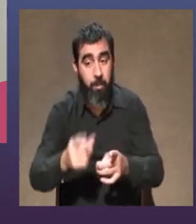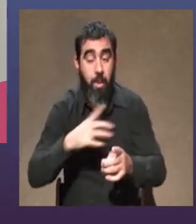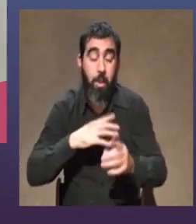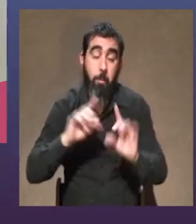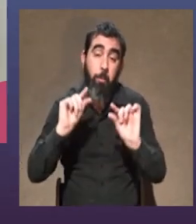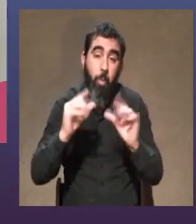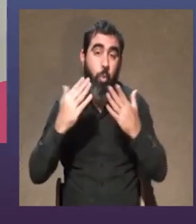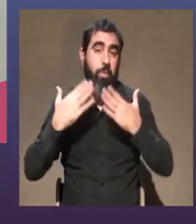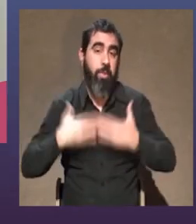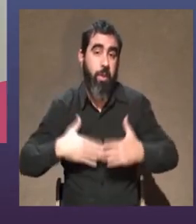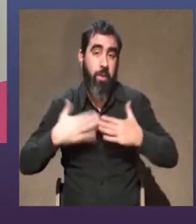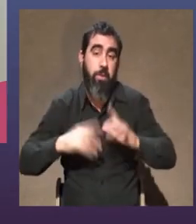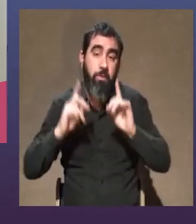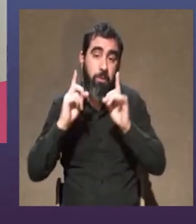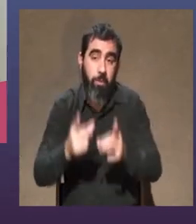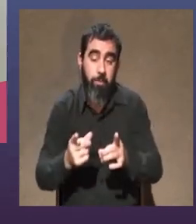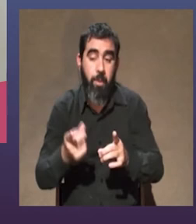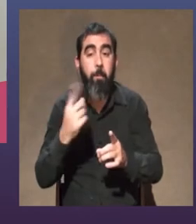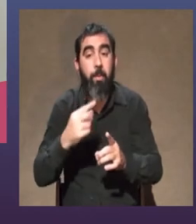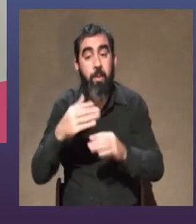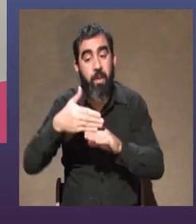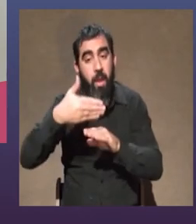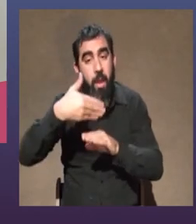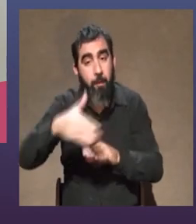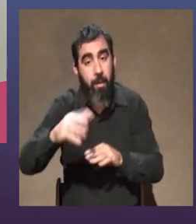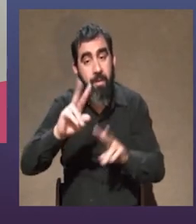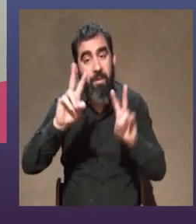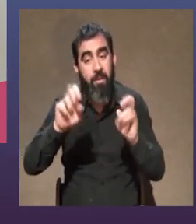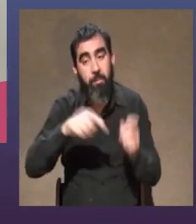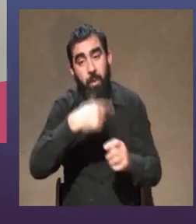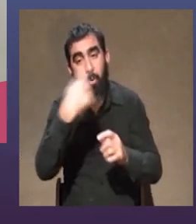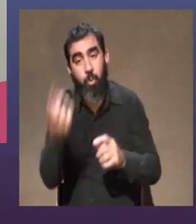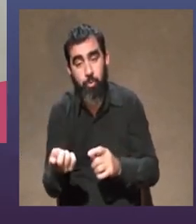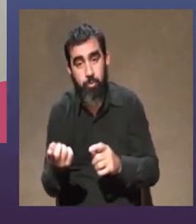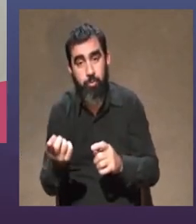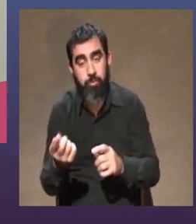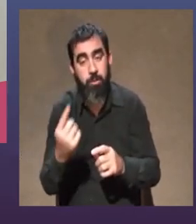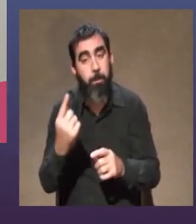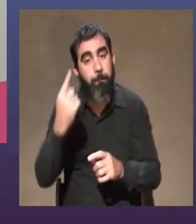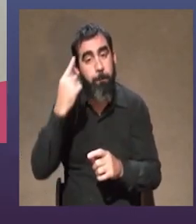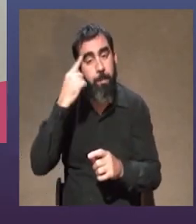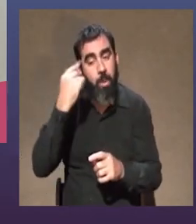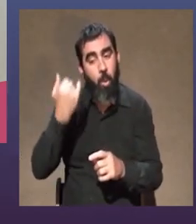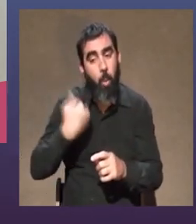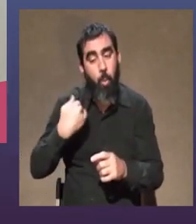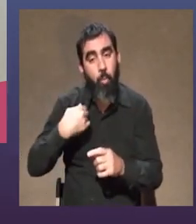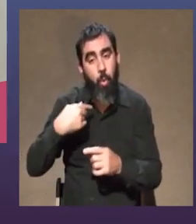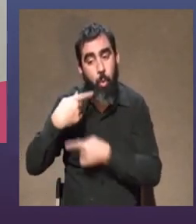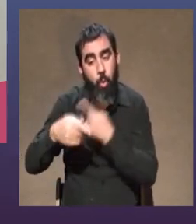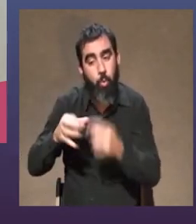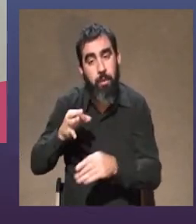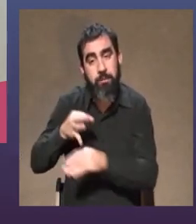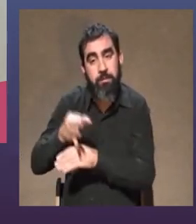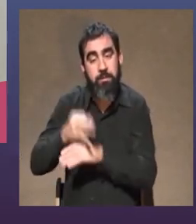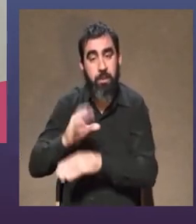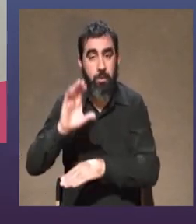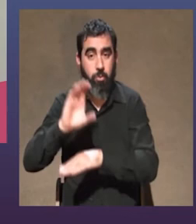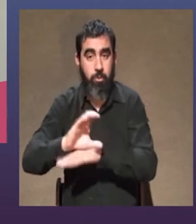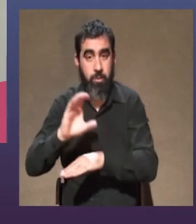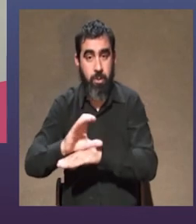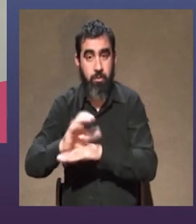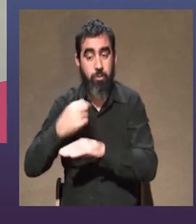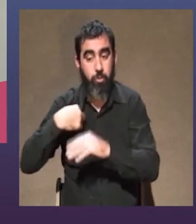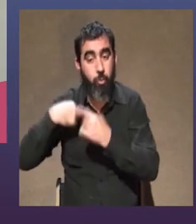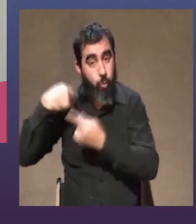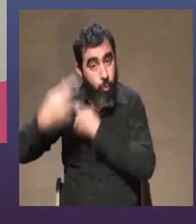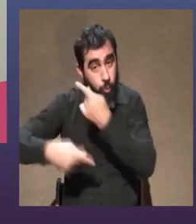tranquilidad y a la vez viene a partir de ahí viene el otro tema que es pensar cómo seguir dando clases nosotros hemos seguido dando